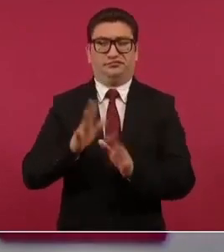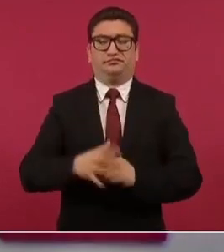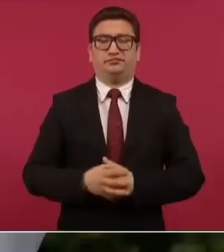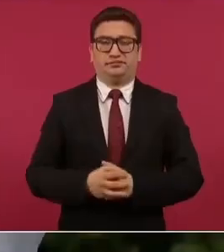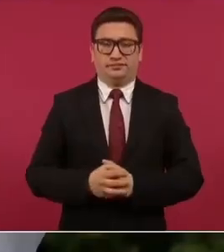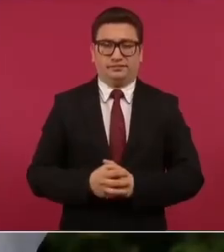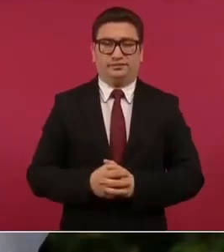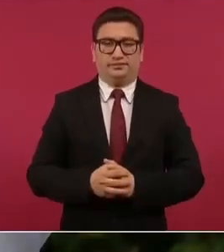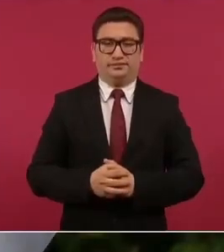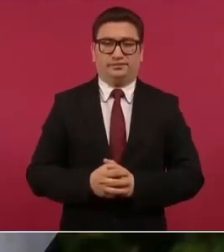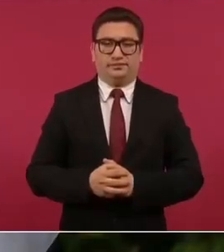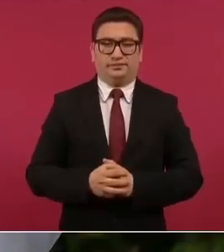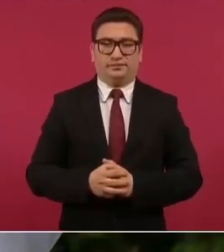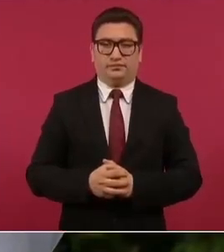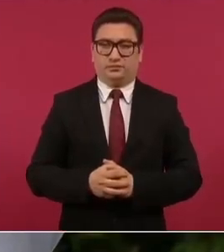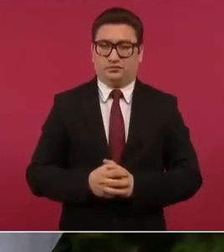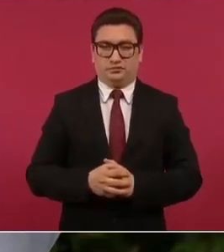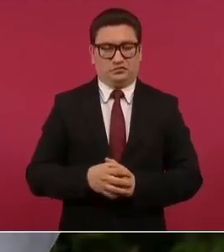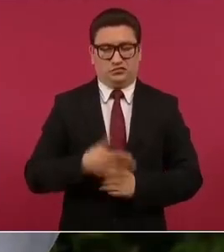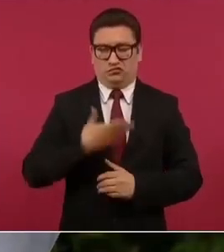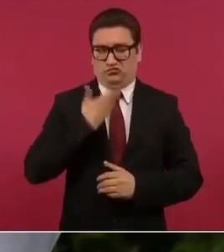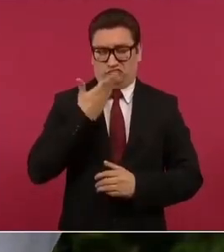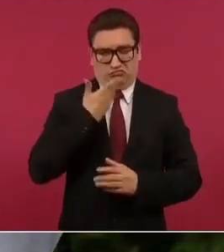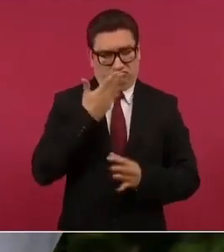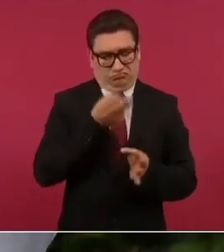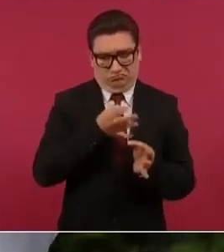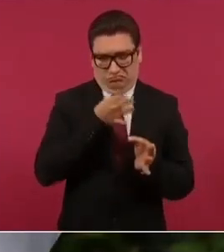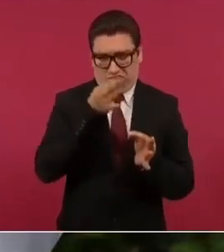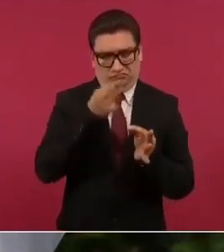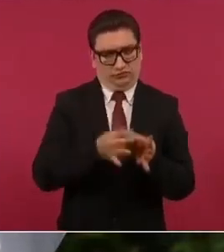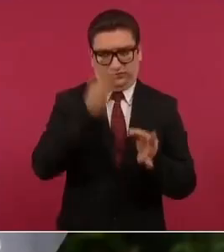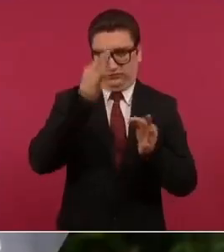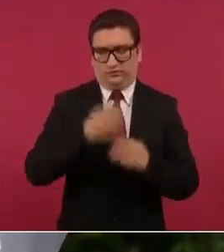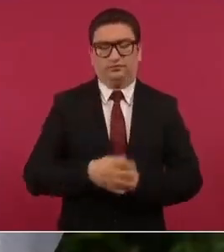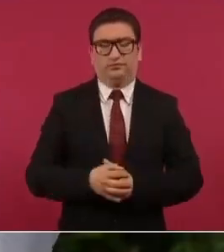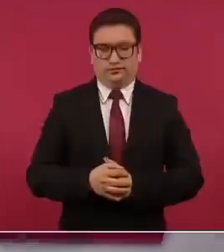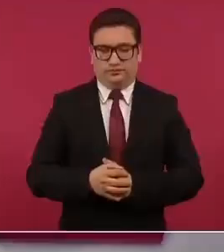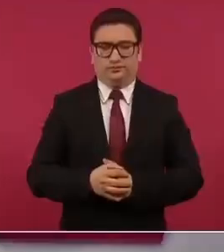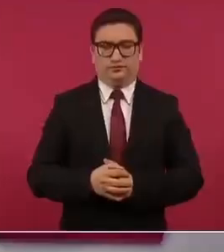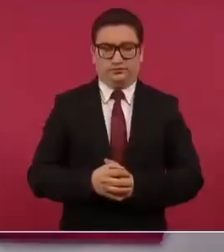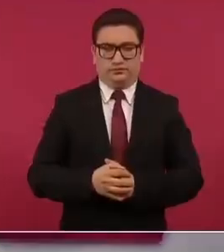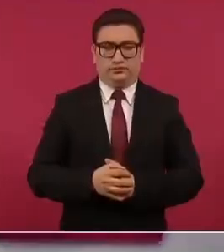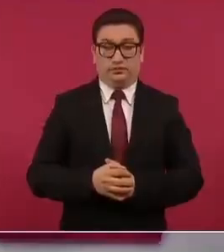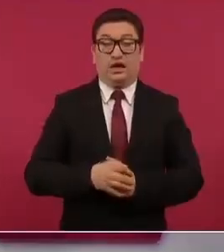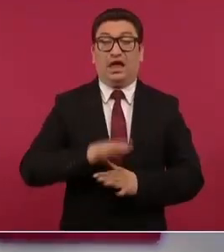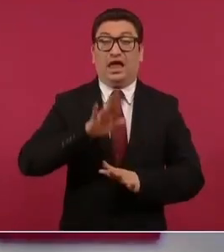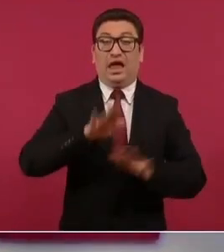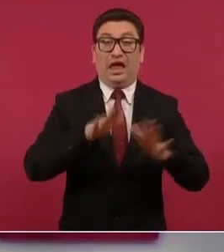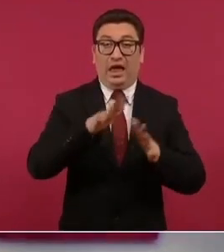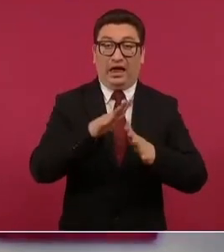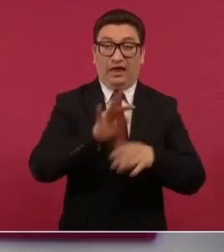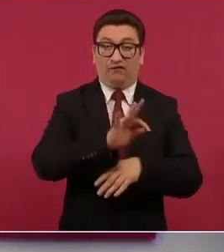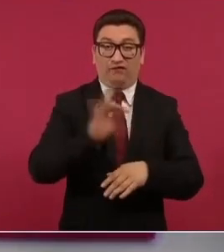de manera manera rigurosa a veces hasta por adelantado